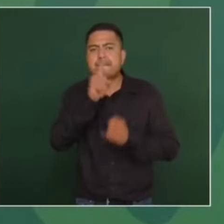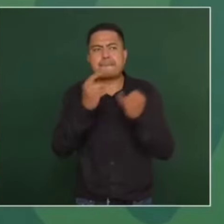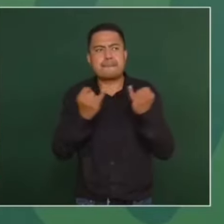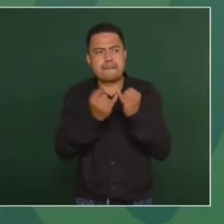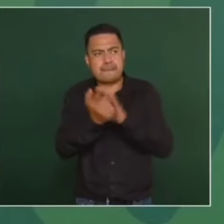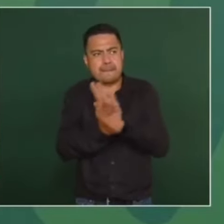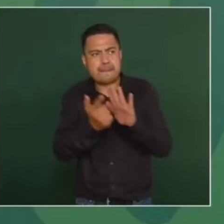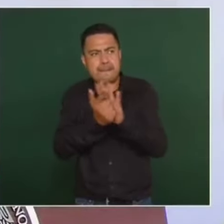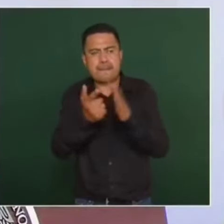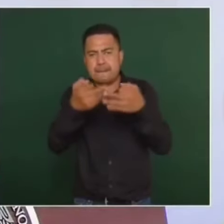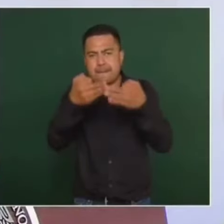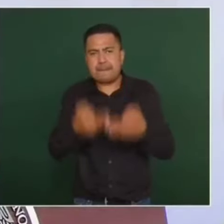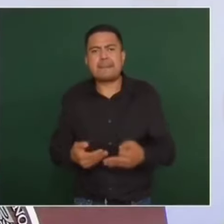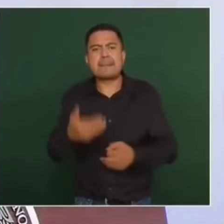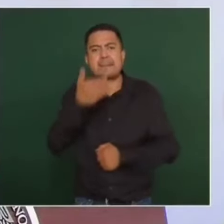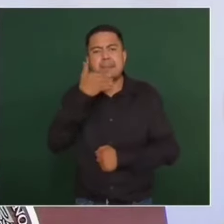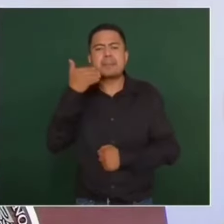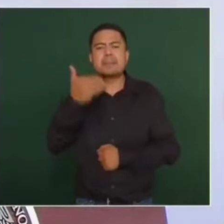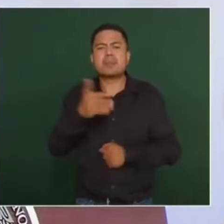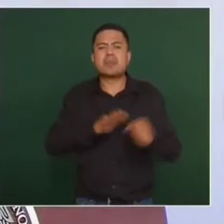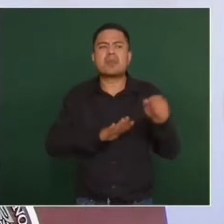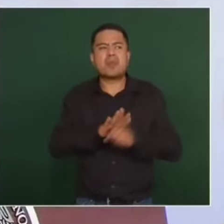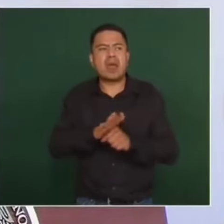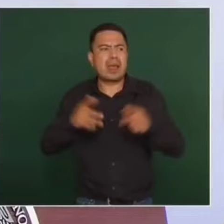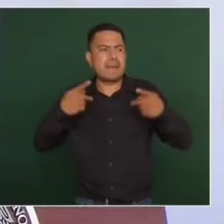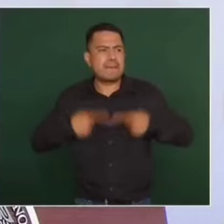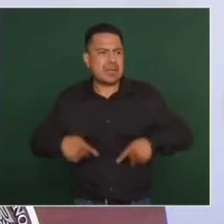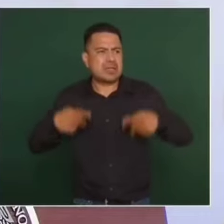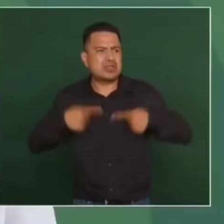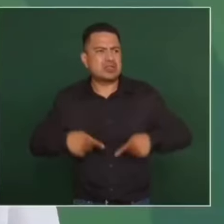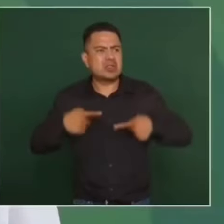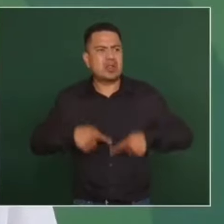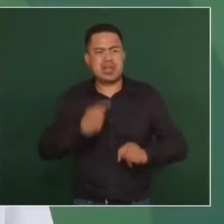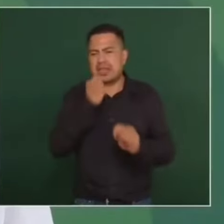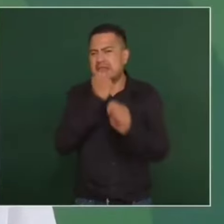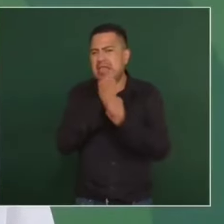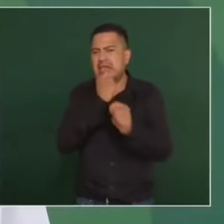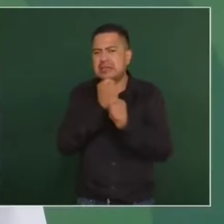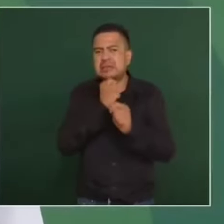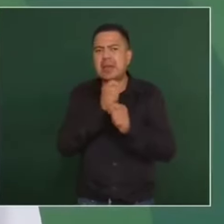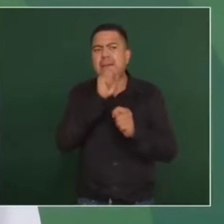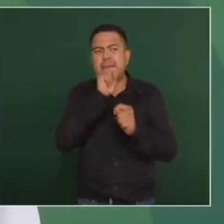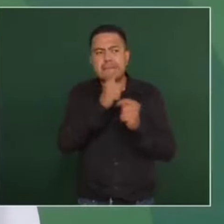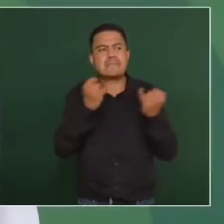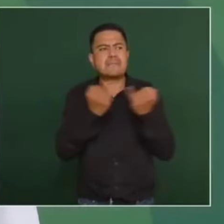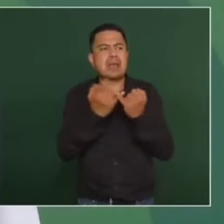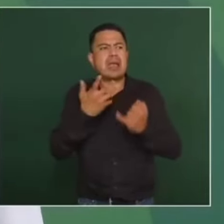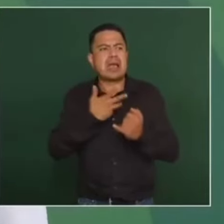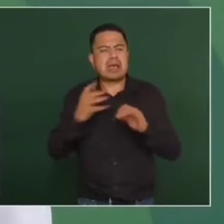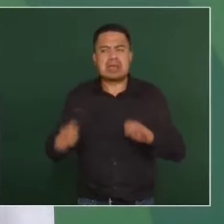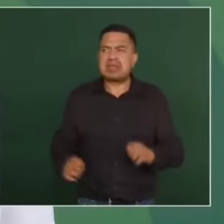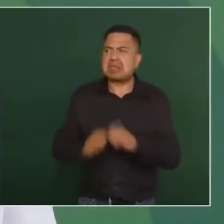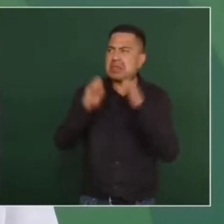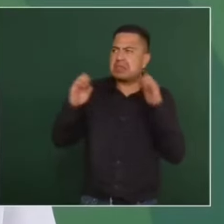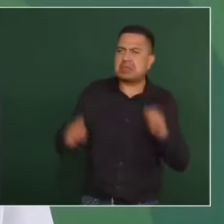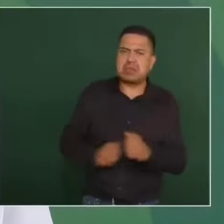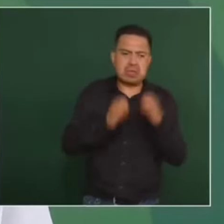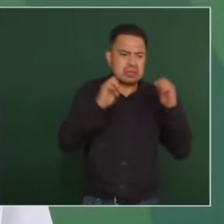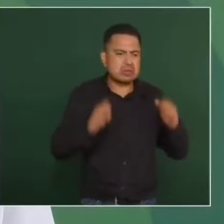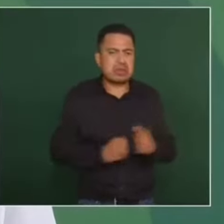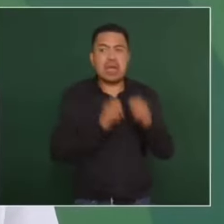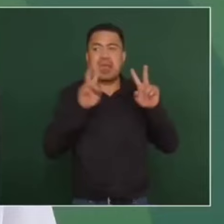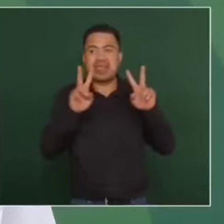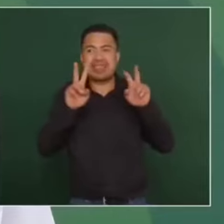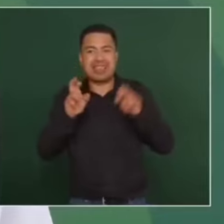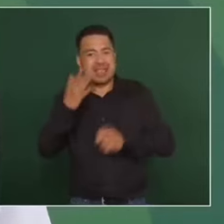legítimas de las personas que transportan y que han tenido algunos incidentes. Ya el